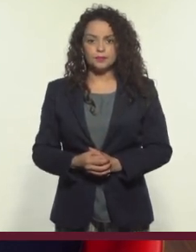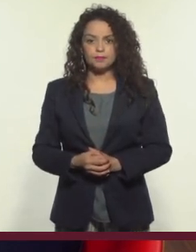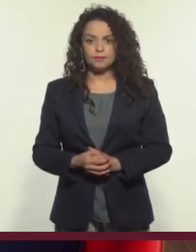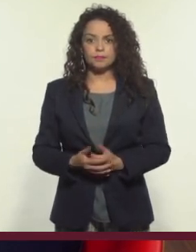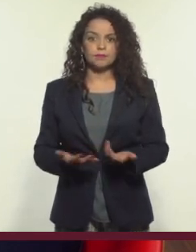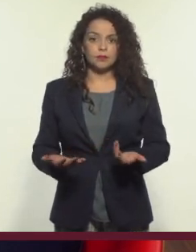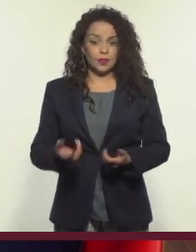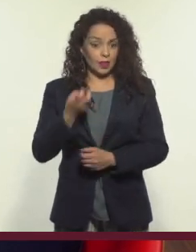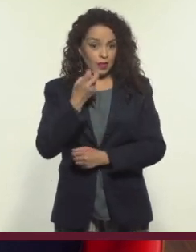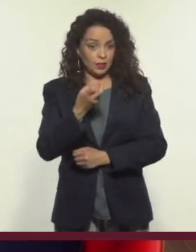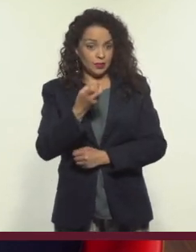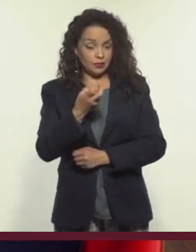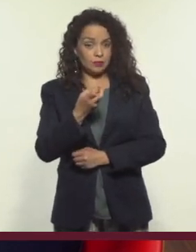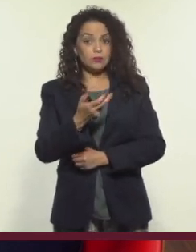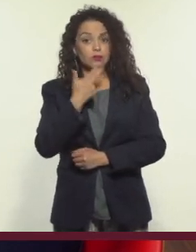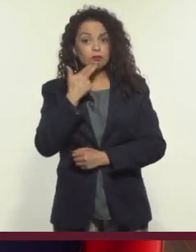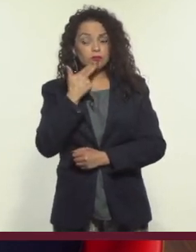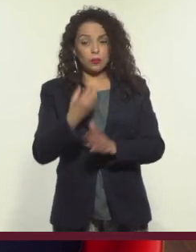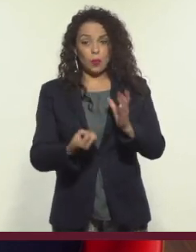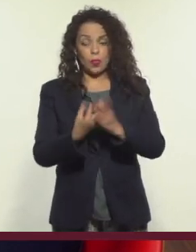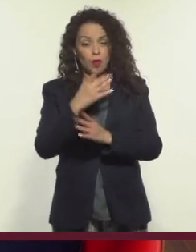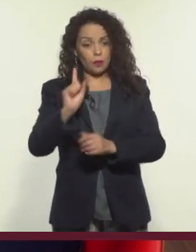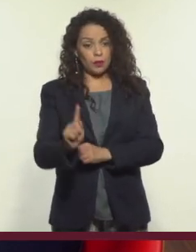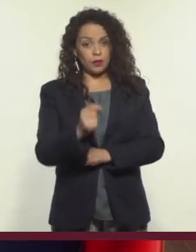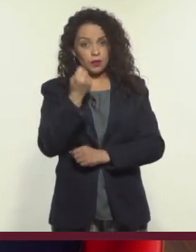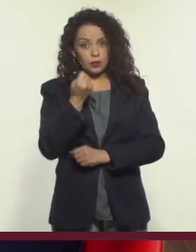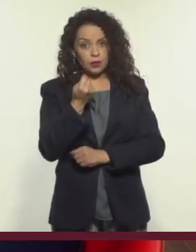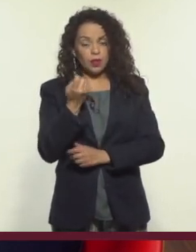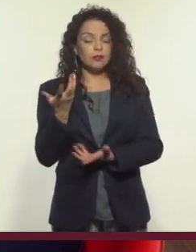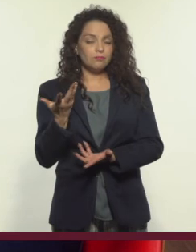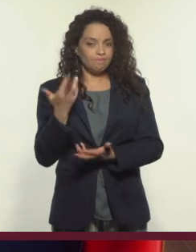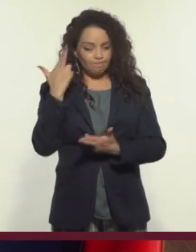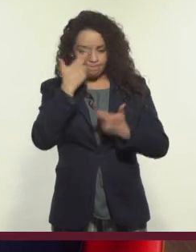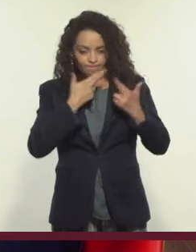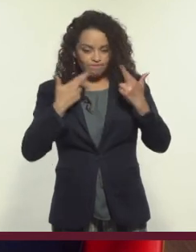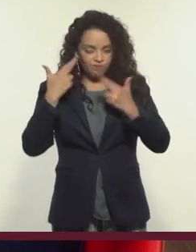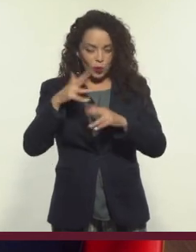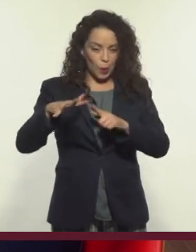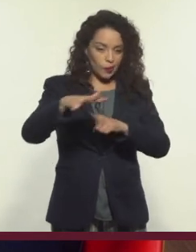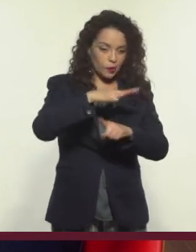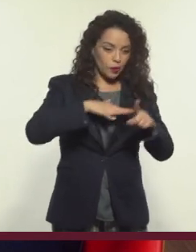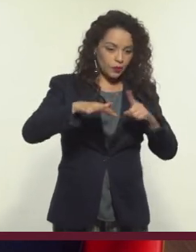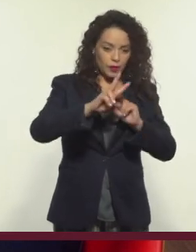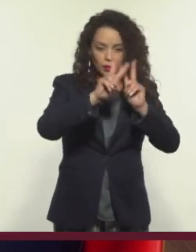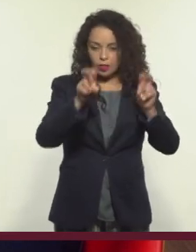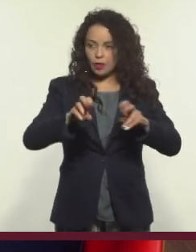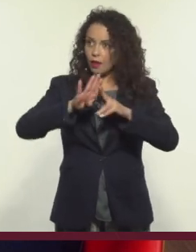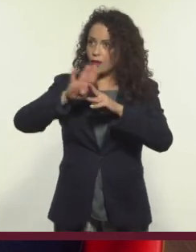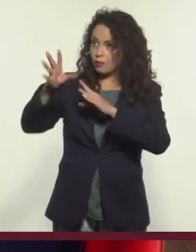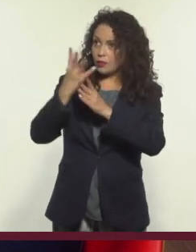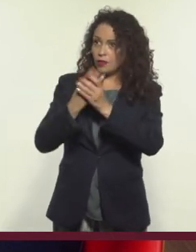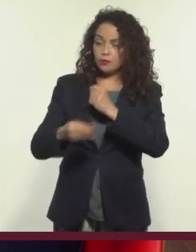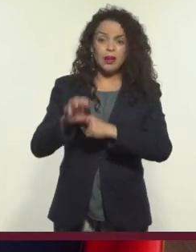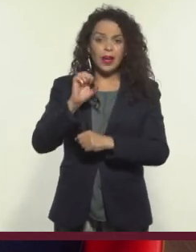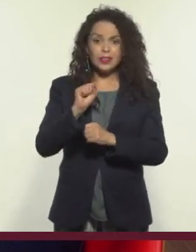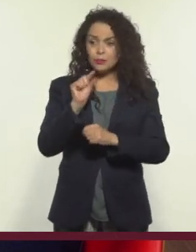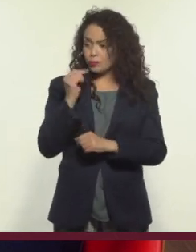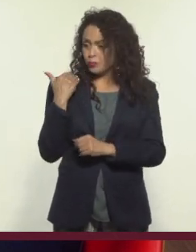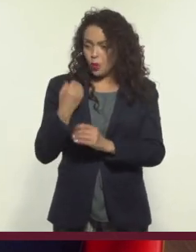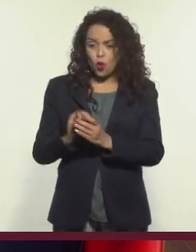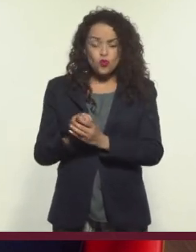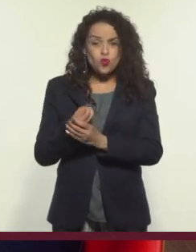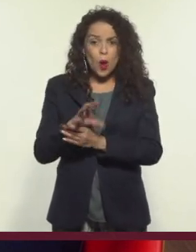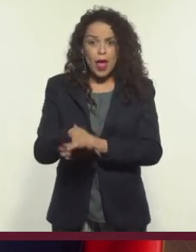Hasta cierto punto este fenómeno, el de usar las nuevas tecnologías y analizarlo desde un contexto migratorio, es muy nuevo